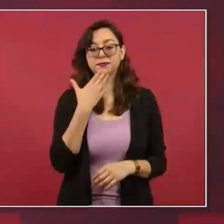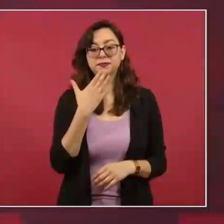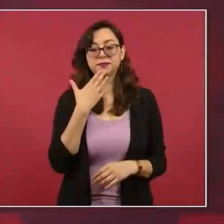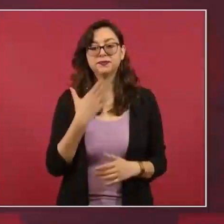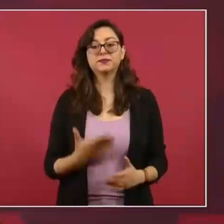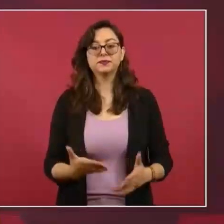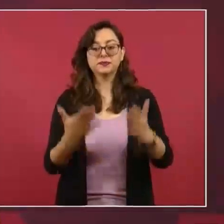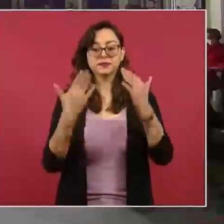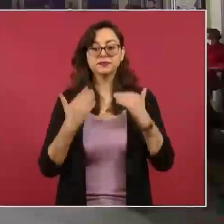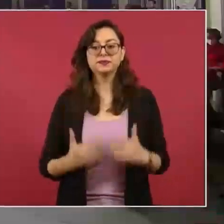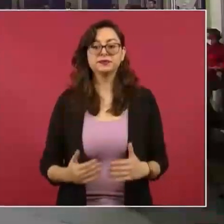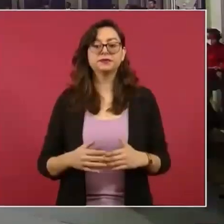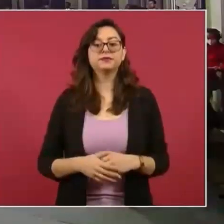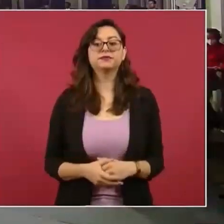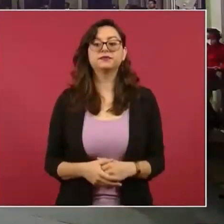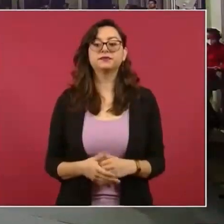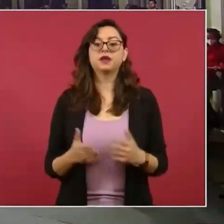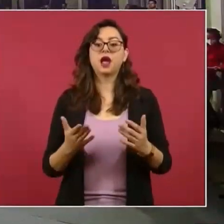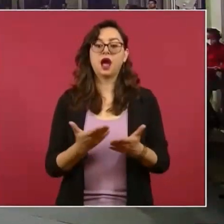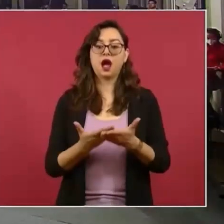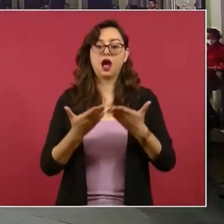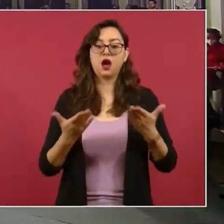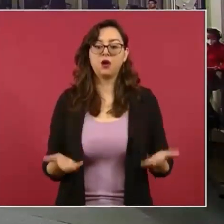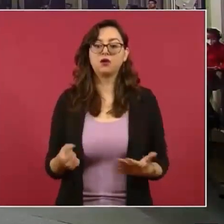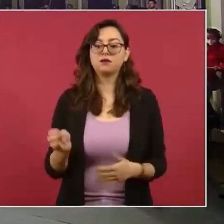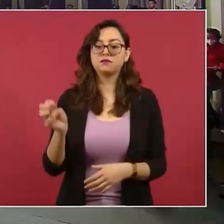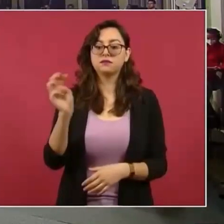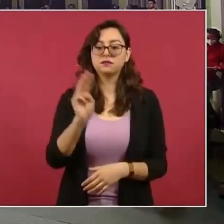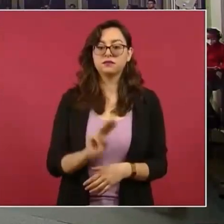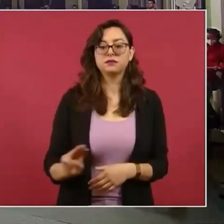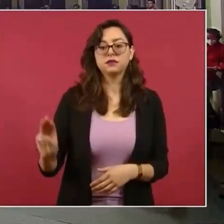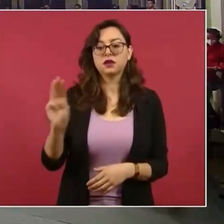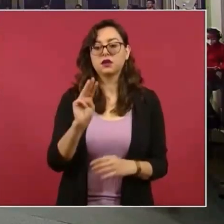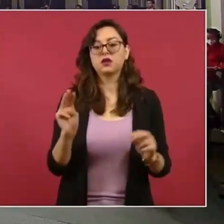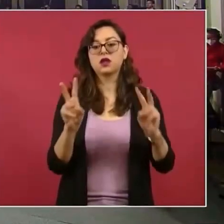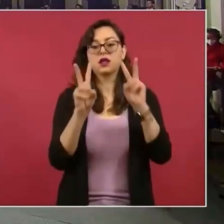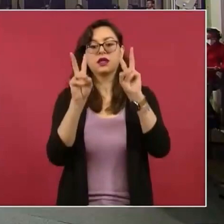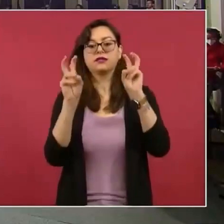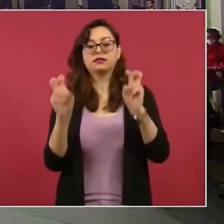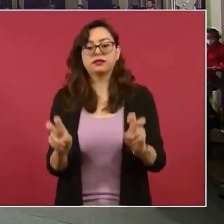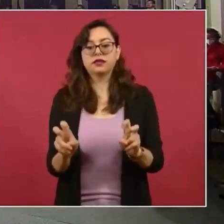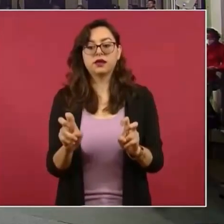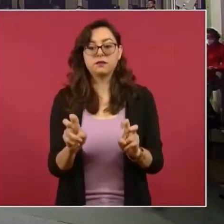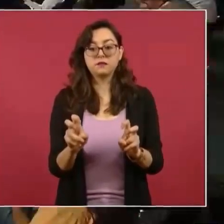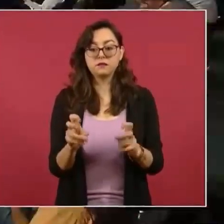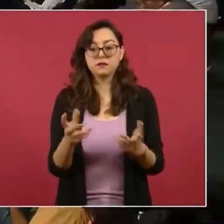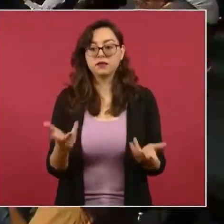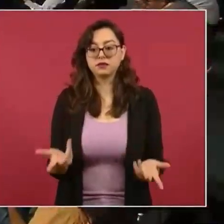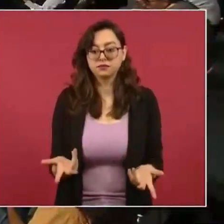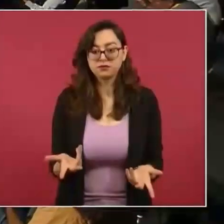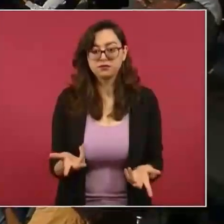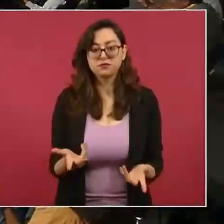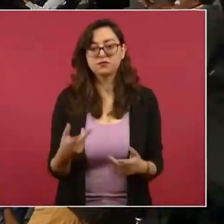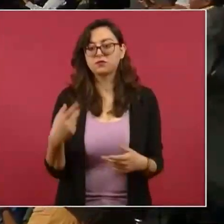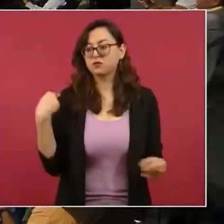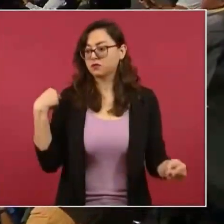Hoy miércoles corresponde el quién es quién en las mentiras